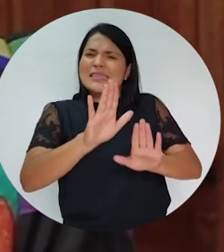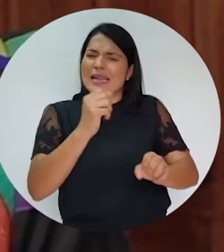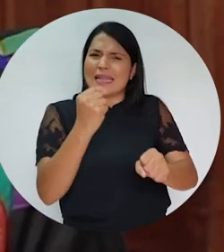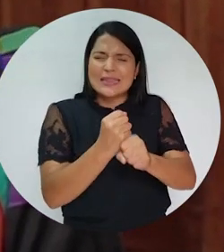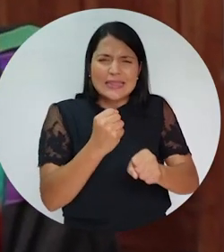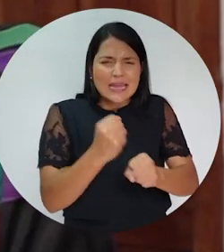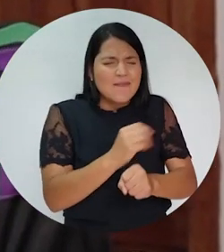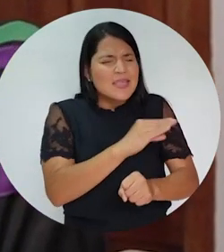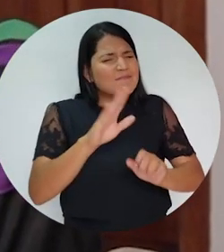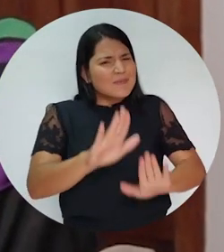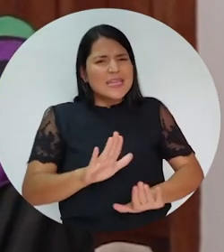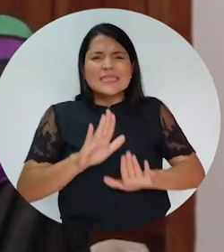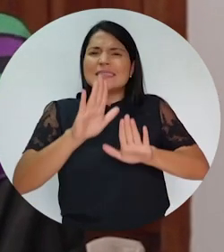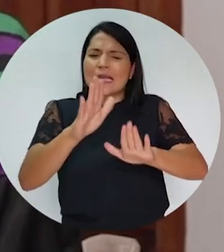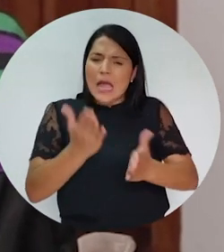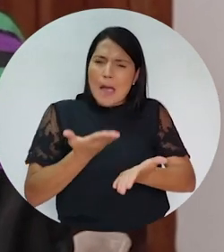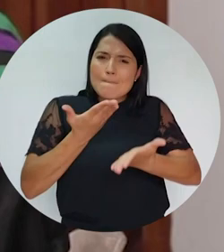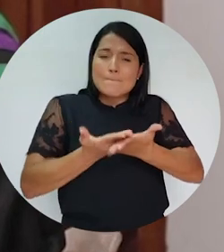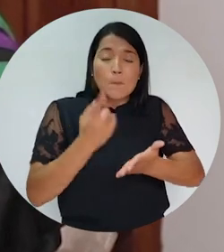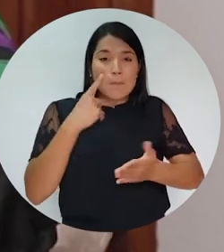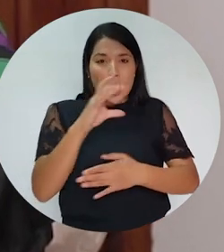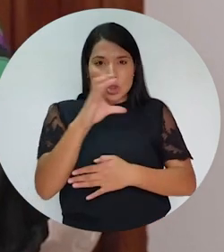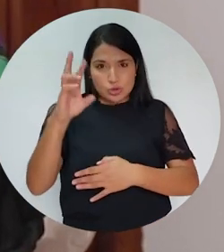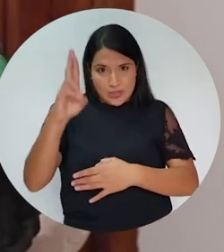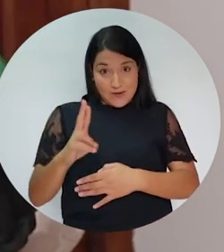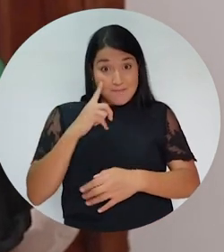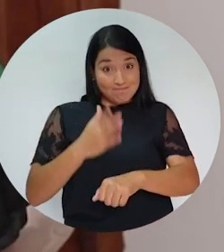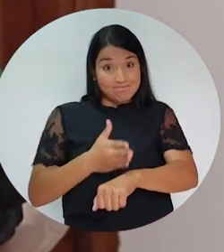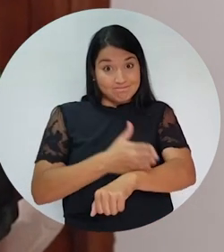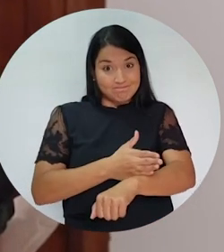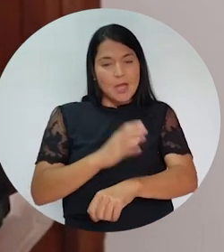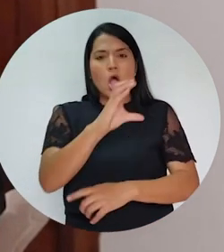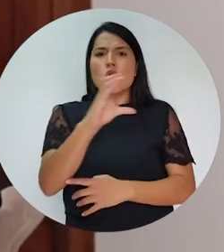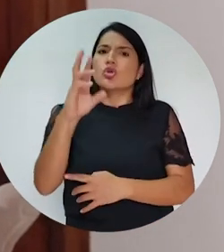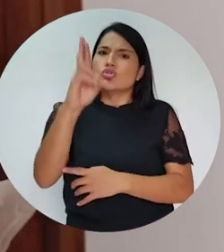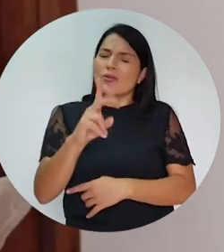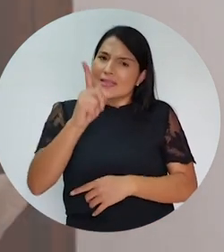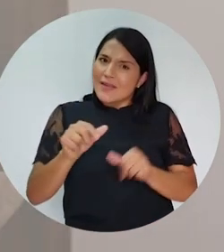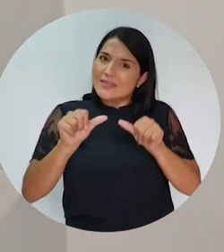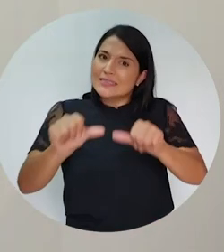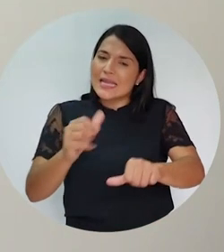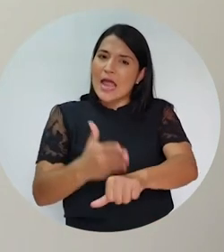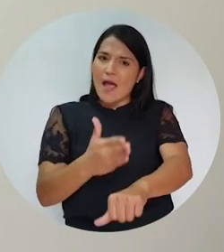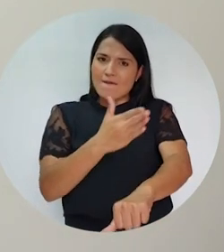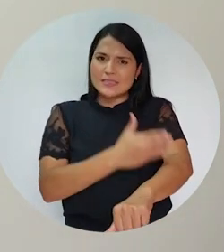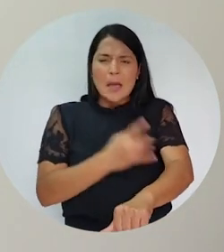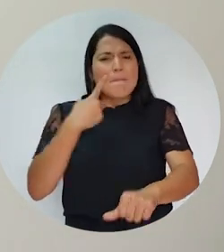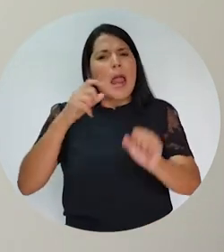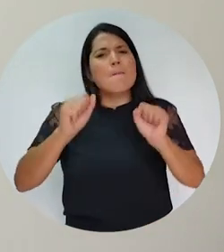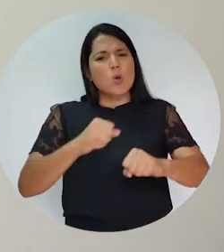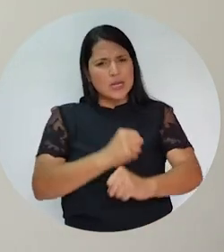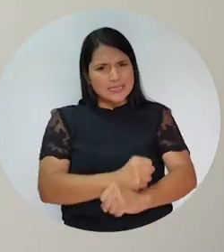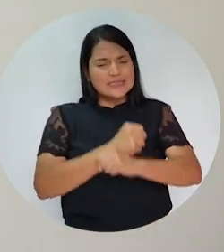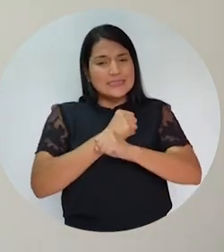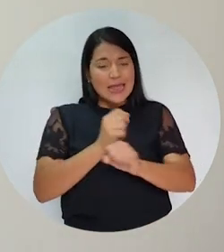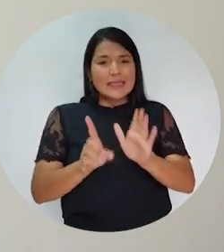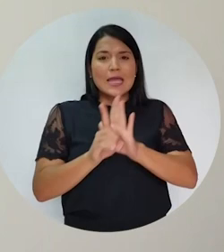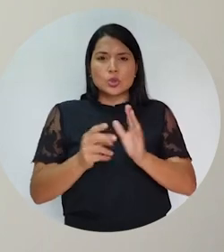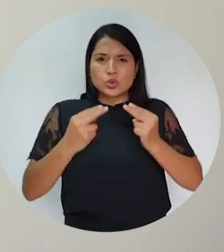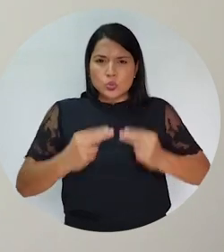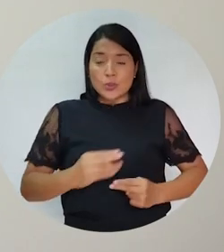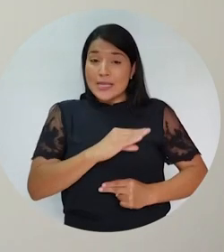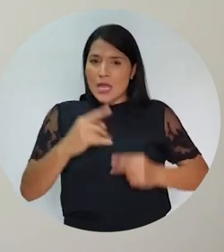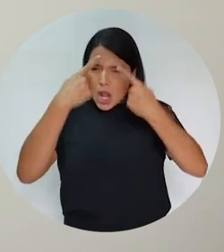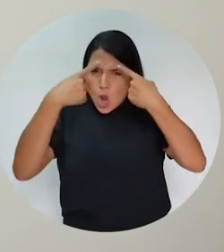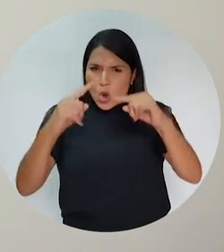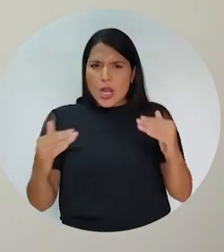su inmensa labor y sus extraordinarios aportes para el país. Costa Rica debe seguir avanzando en la garantía de los derechos